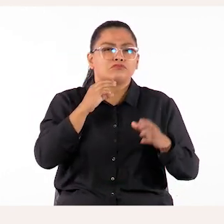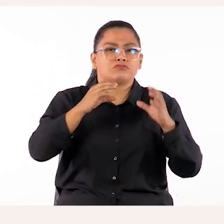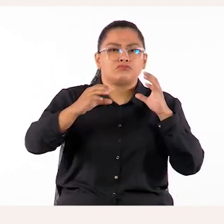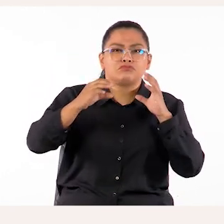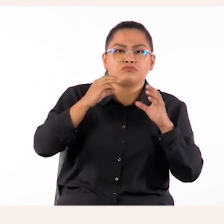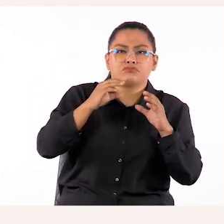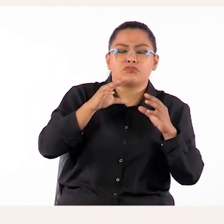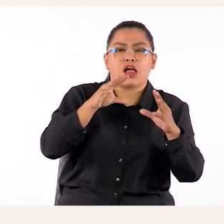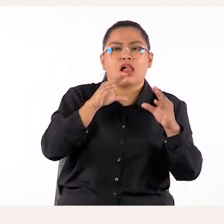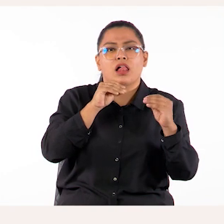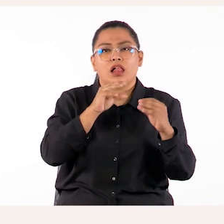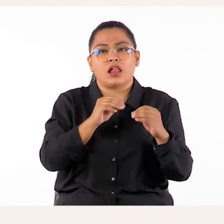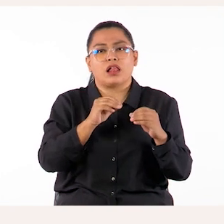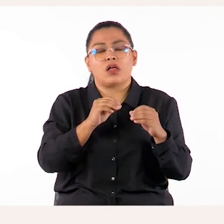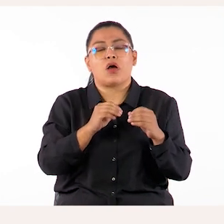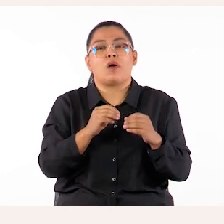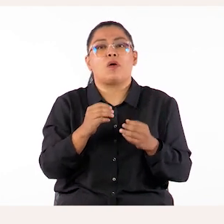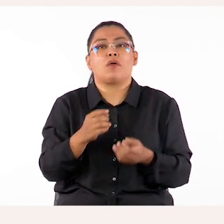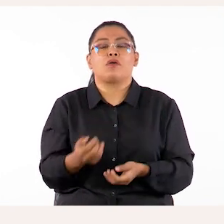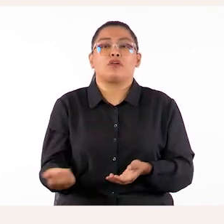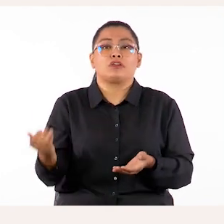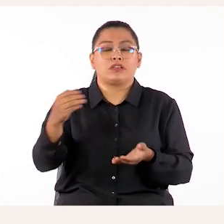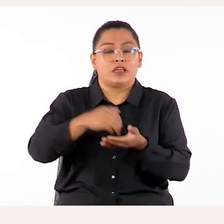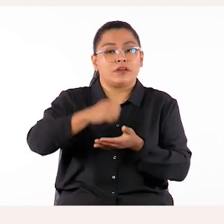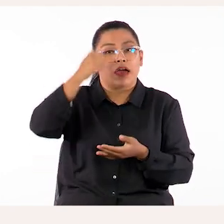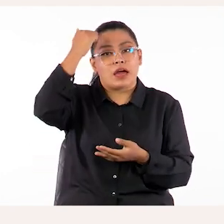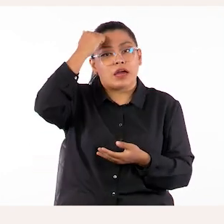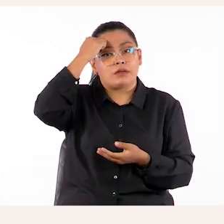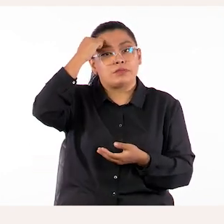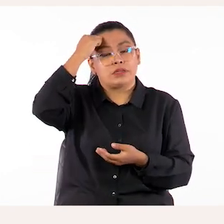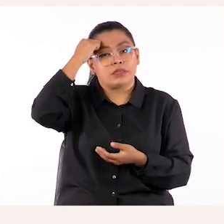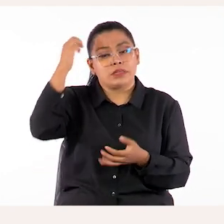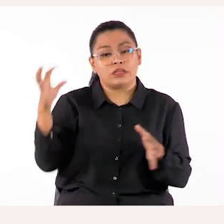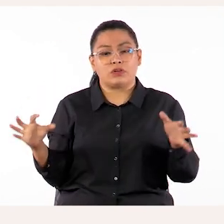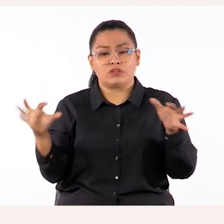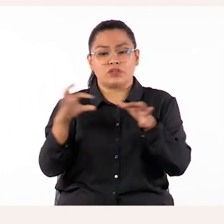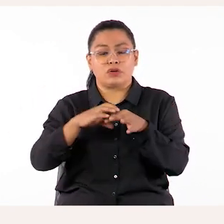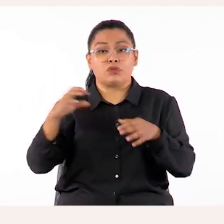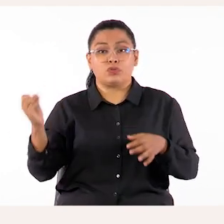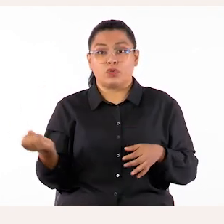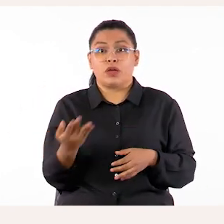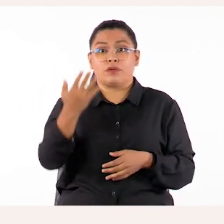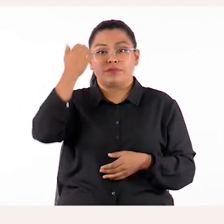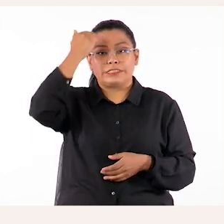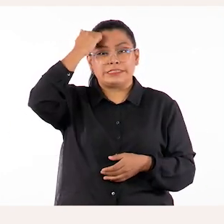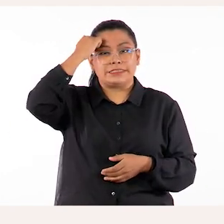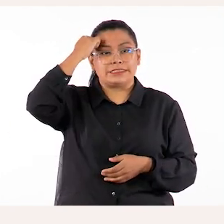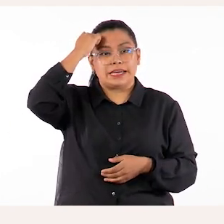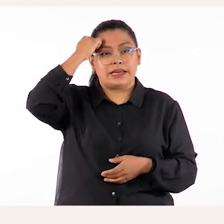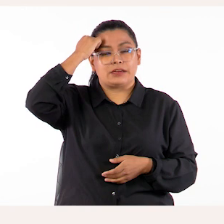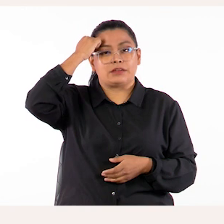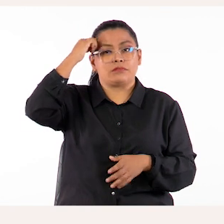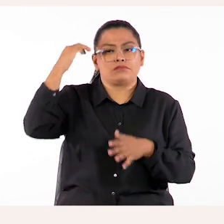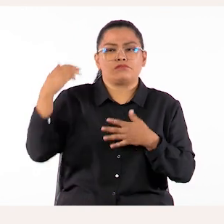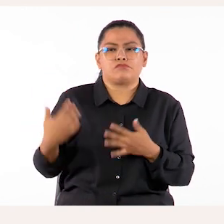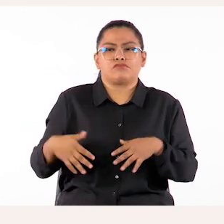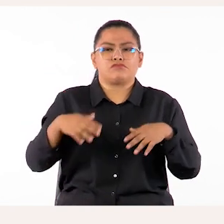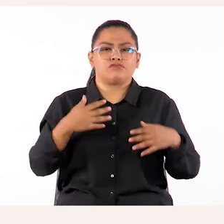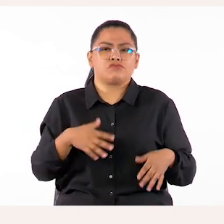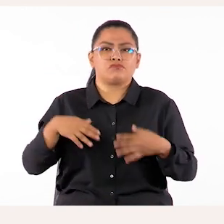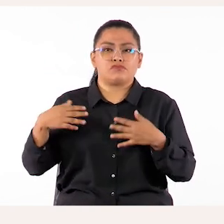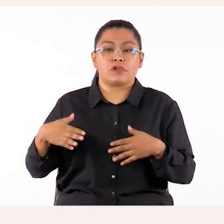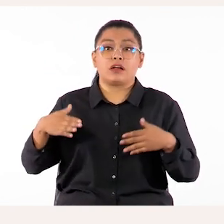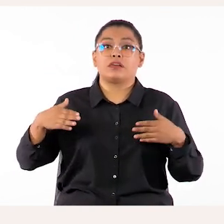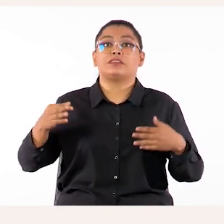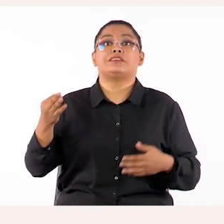ejercicios de recuperación de saberes y permiten generar el nuevo aprendizaje. La actividad debe ser